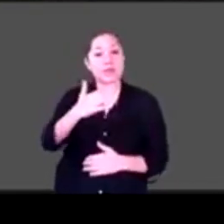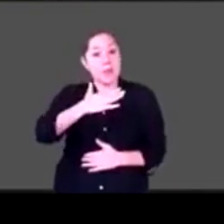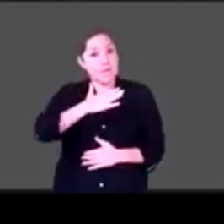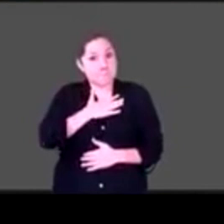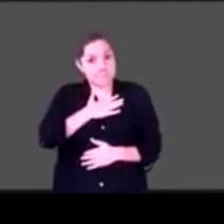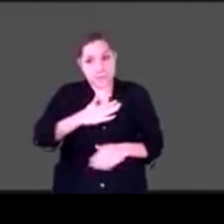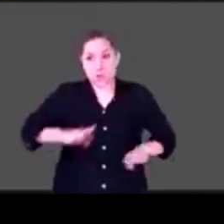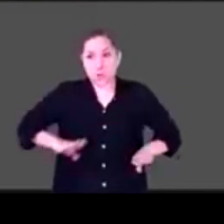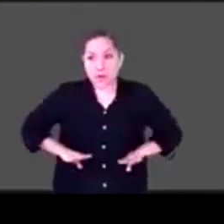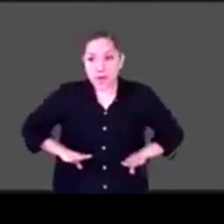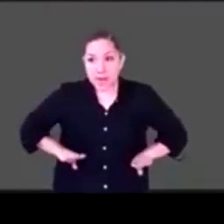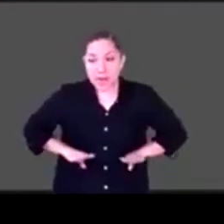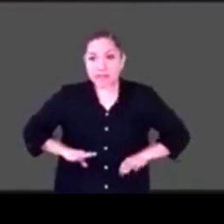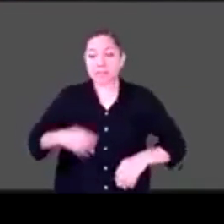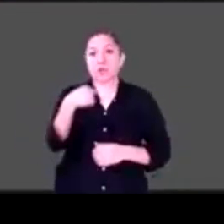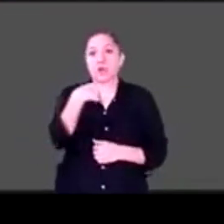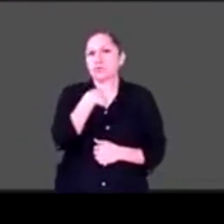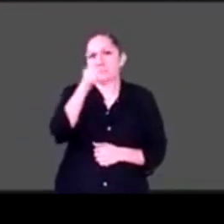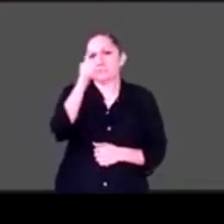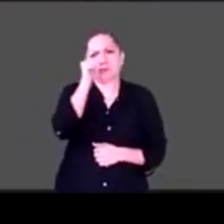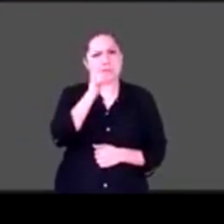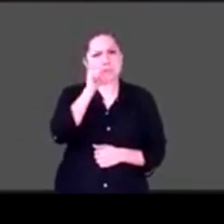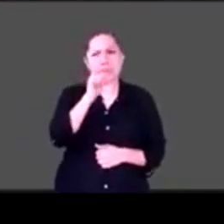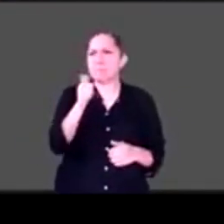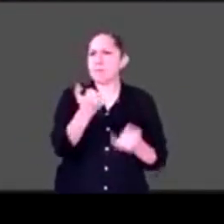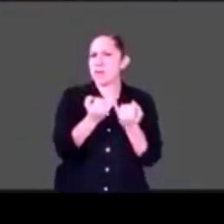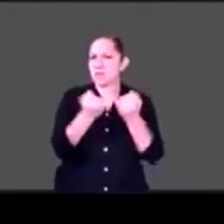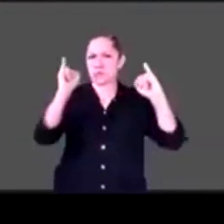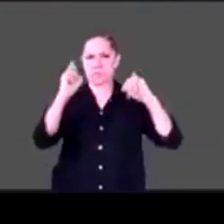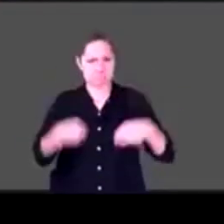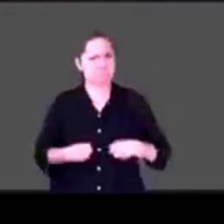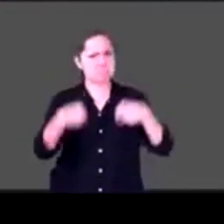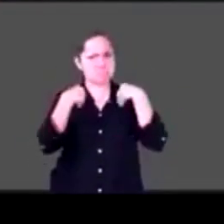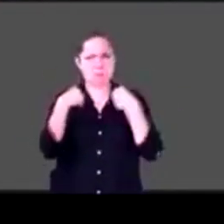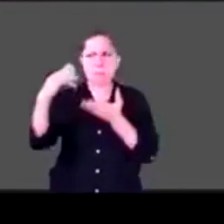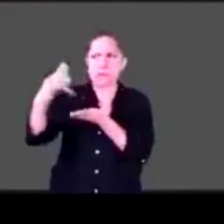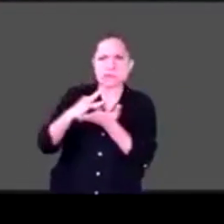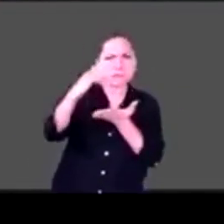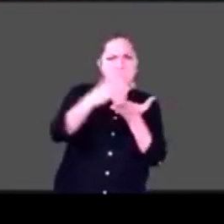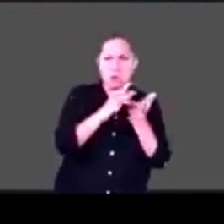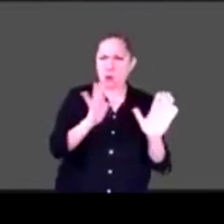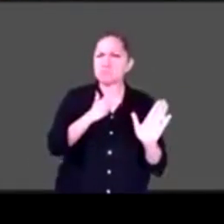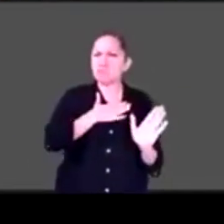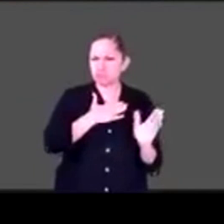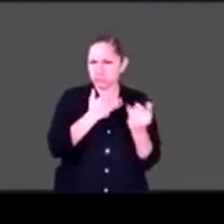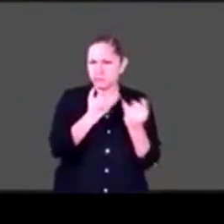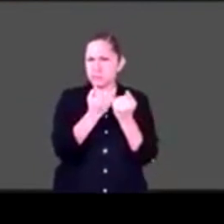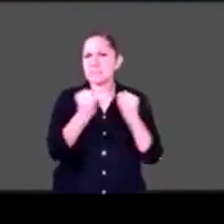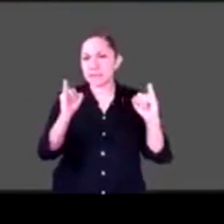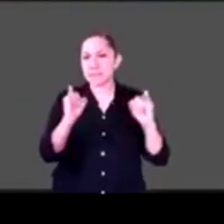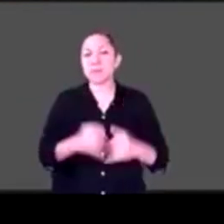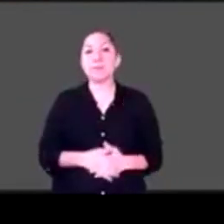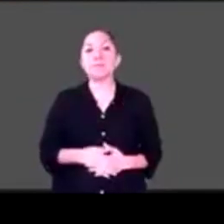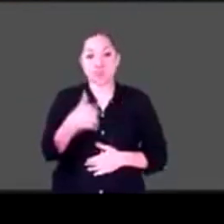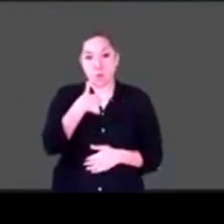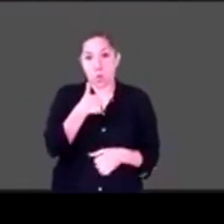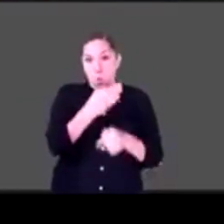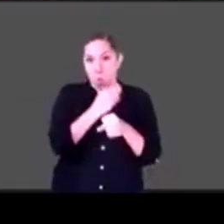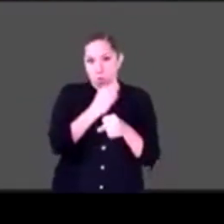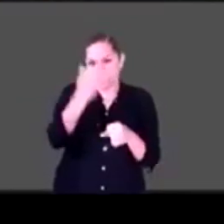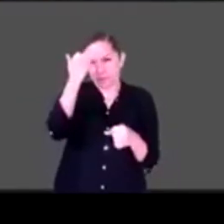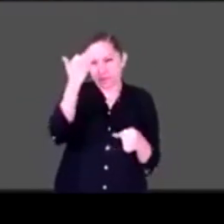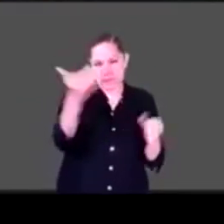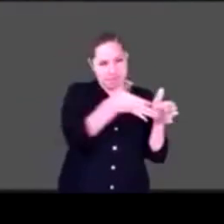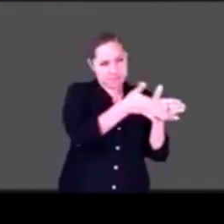bueno, vivo de forma independiente. En cuestiones de vivir esta, pues